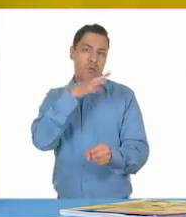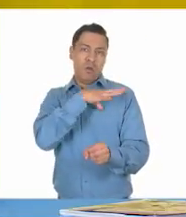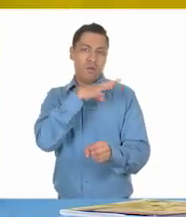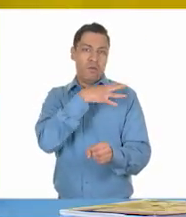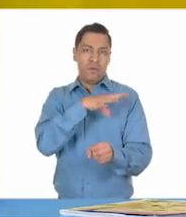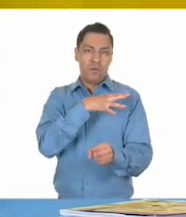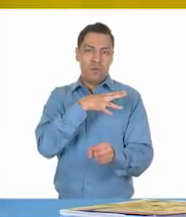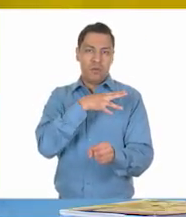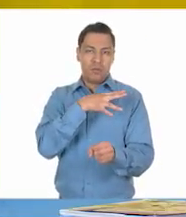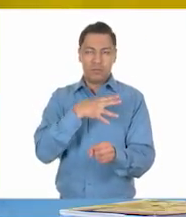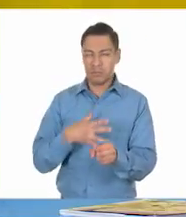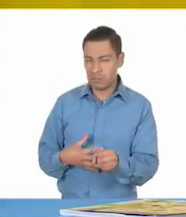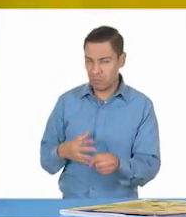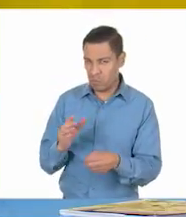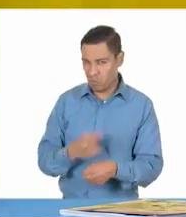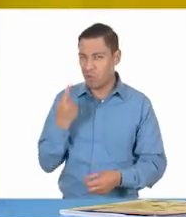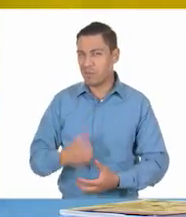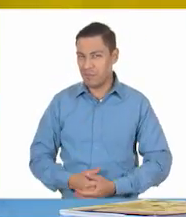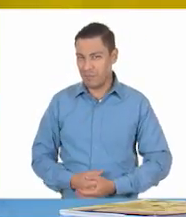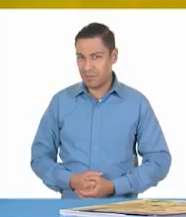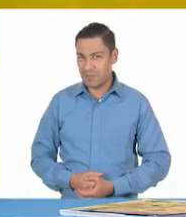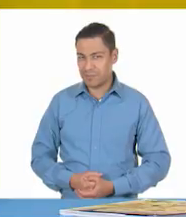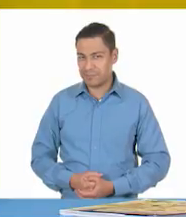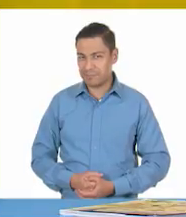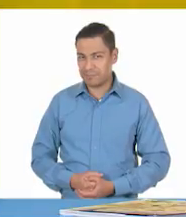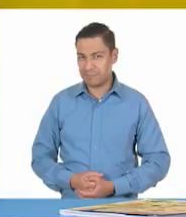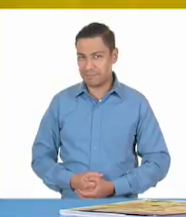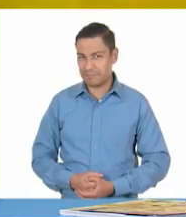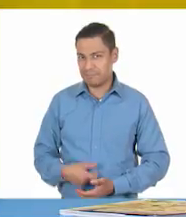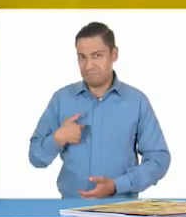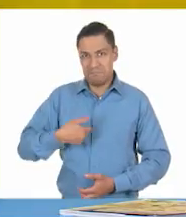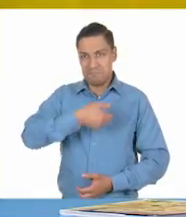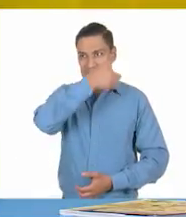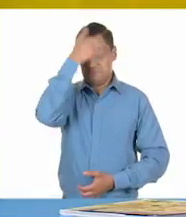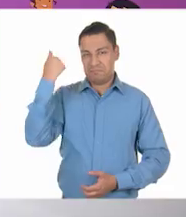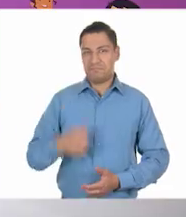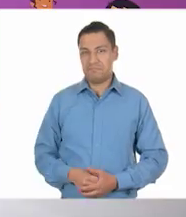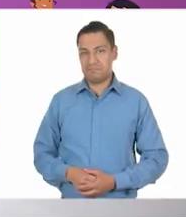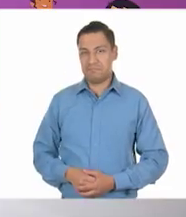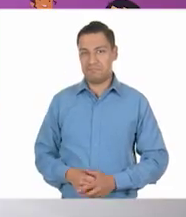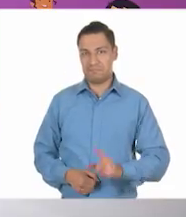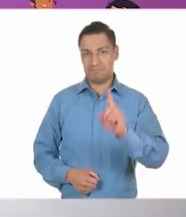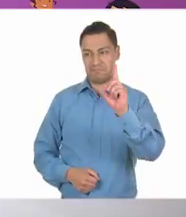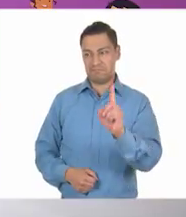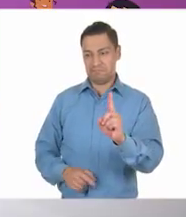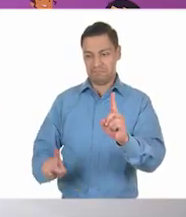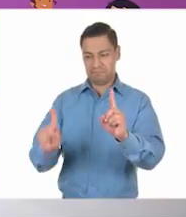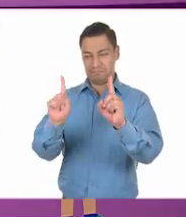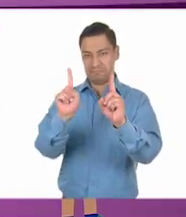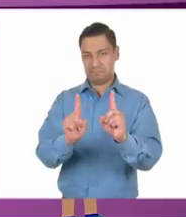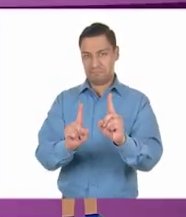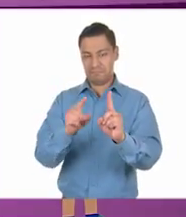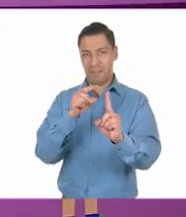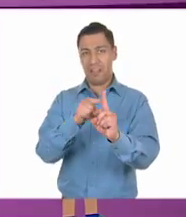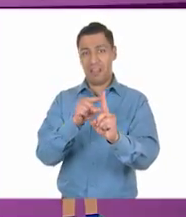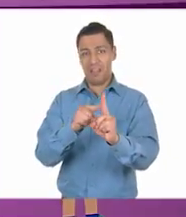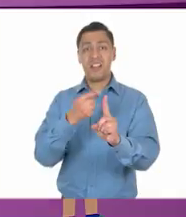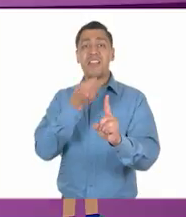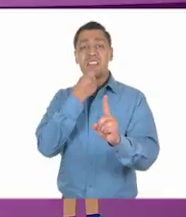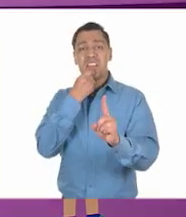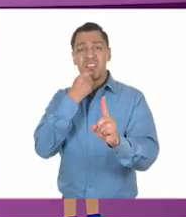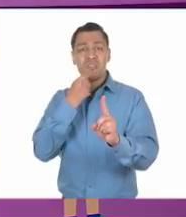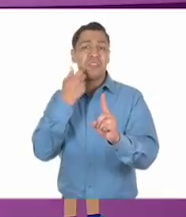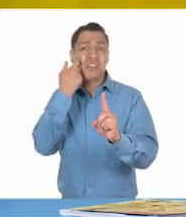¿Ustedes por qué creen que elijan esto? Yo no sé. No, yo tampoco. lo sabemos. Pues algunas de las